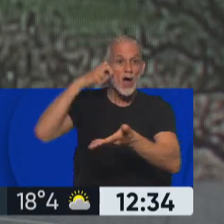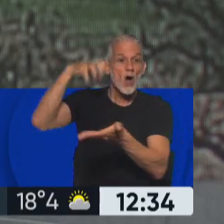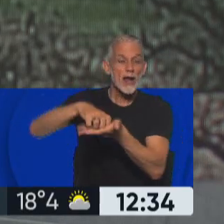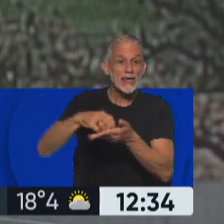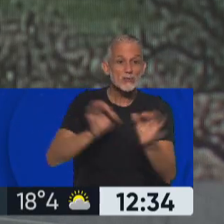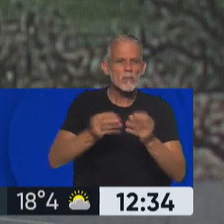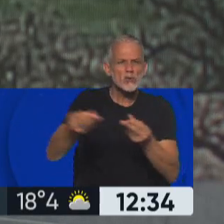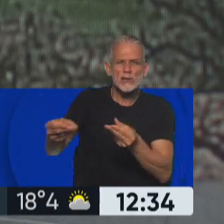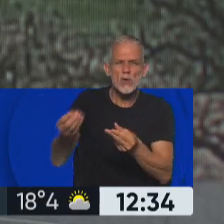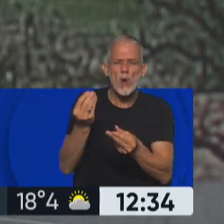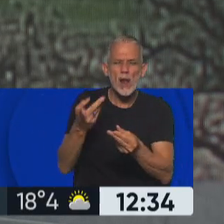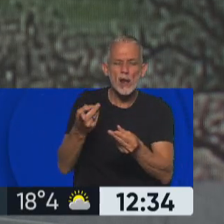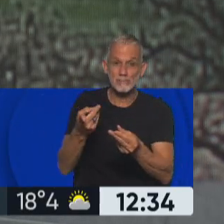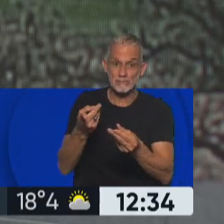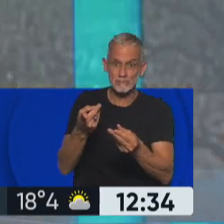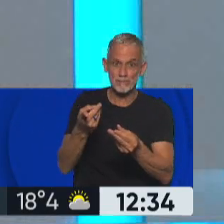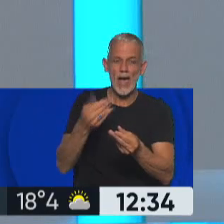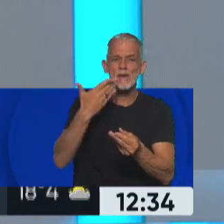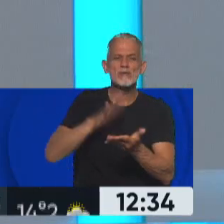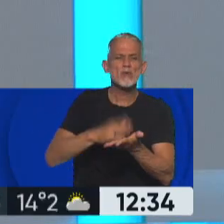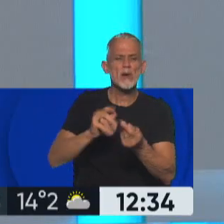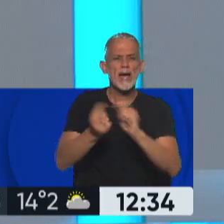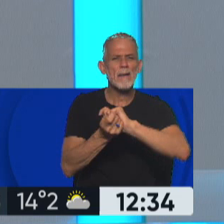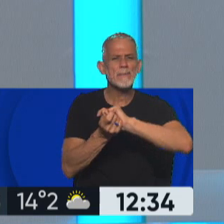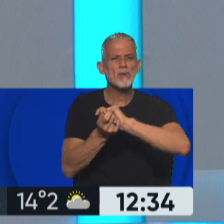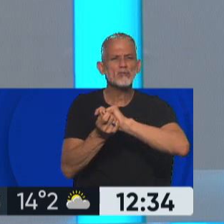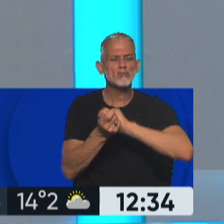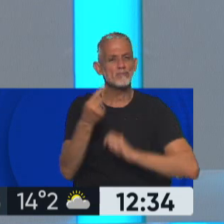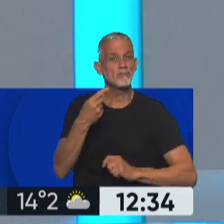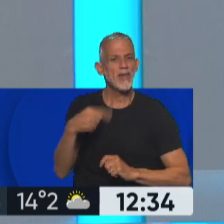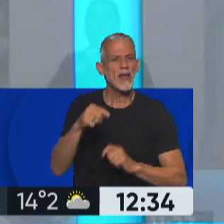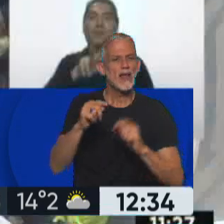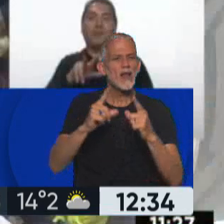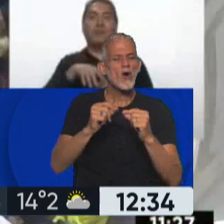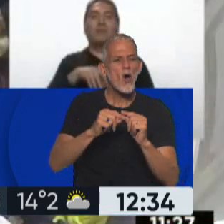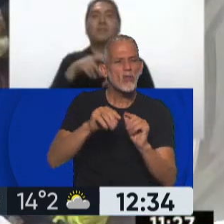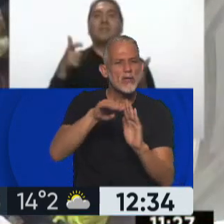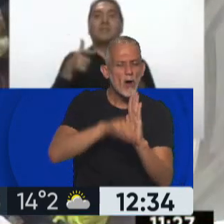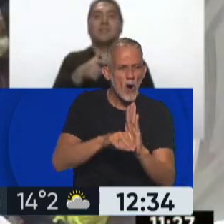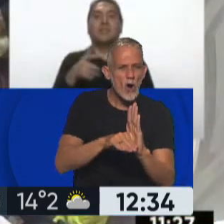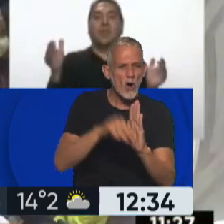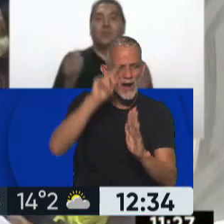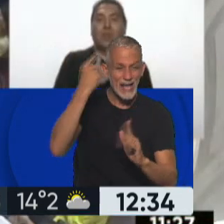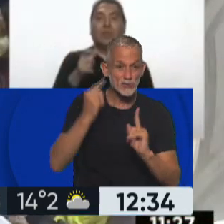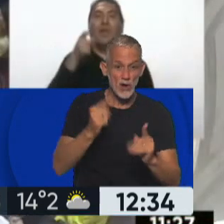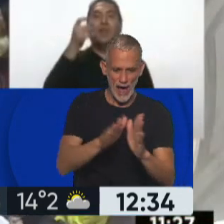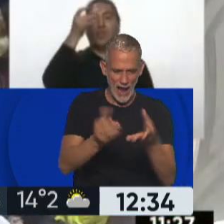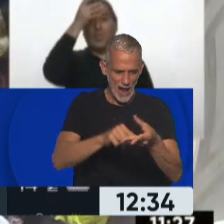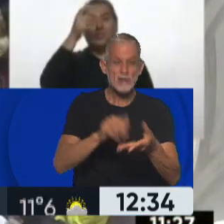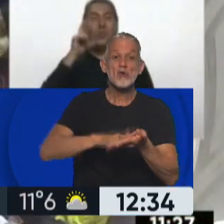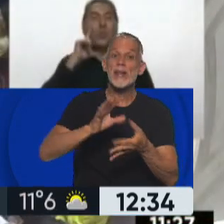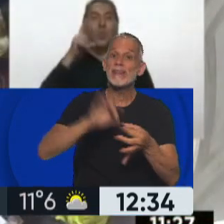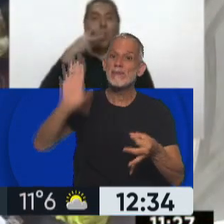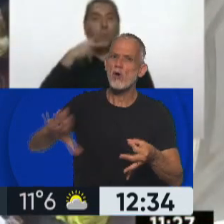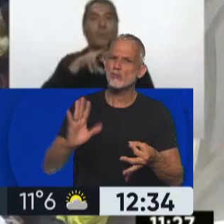Nacional. También, También al Congreso que habla de modificaciones al Código Nacional que tiene que ver con el divorcio.